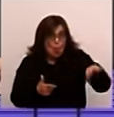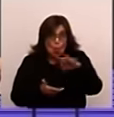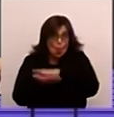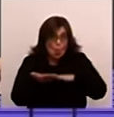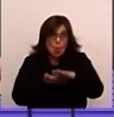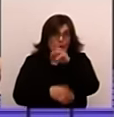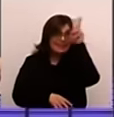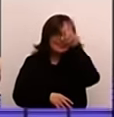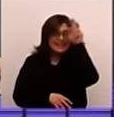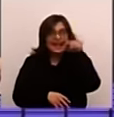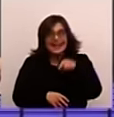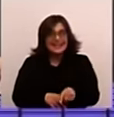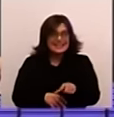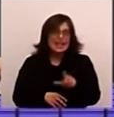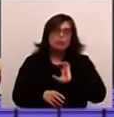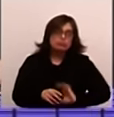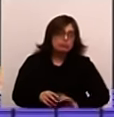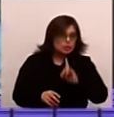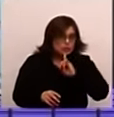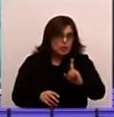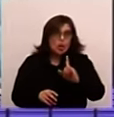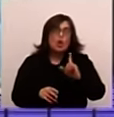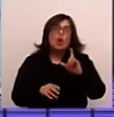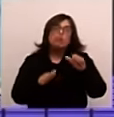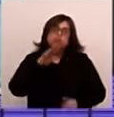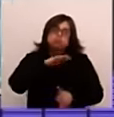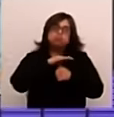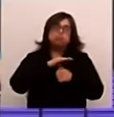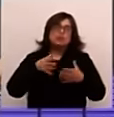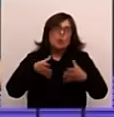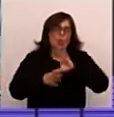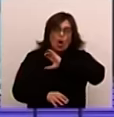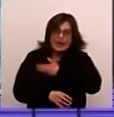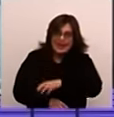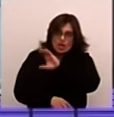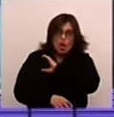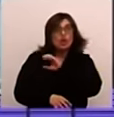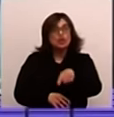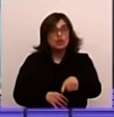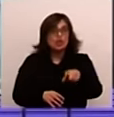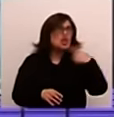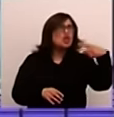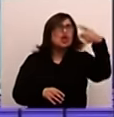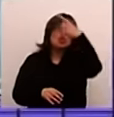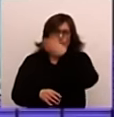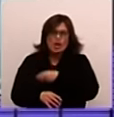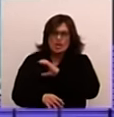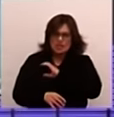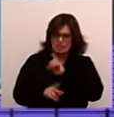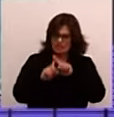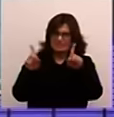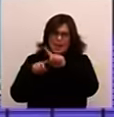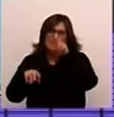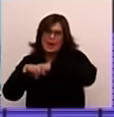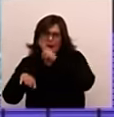Claro, esa es la característica que los criollos veían de los indígenas. ¿Y los criollos de las otras tierras? No, pero lo que pasa Paraguay,